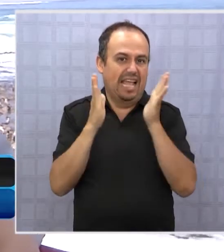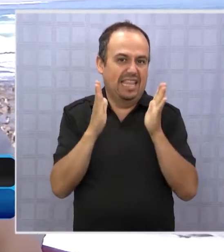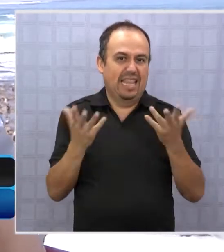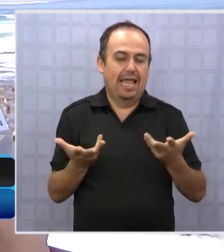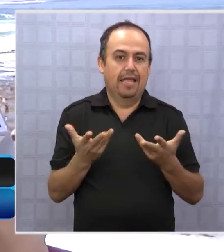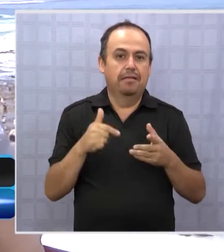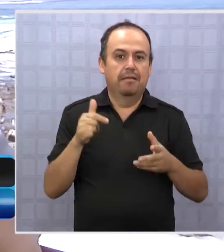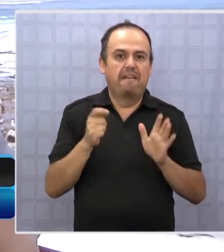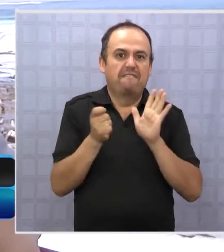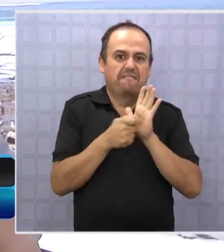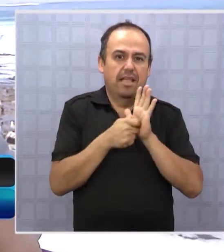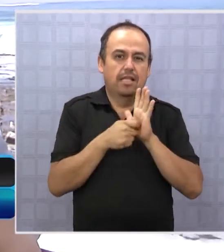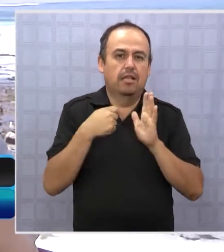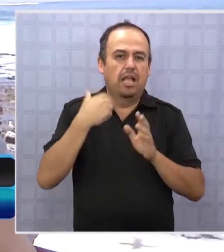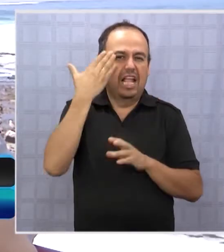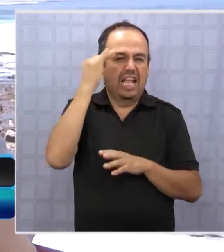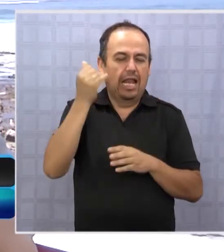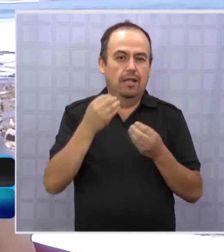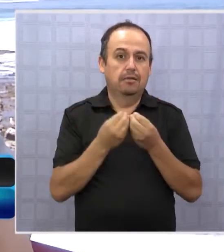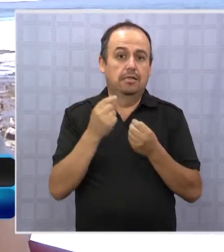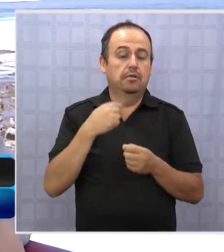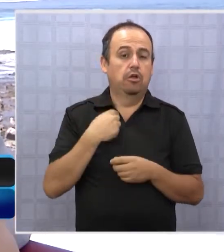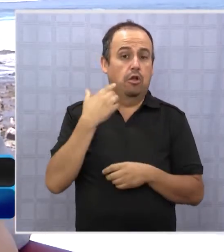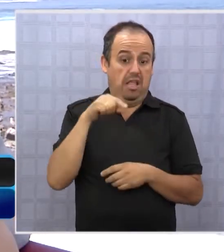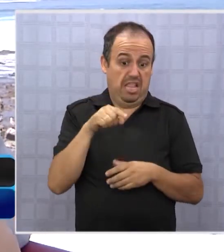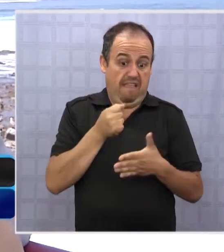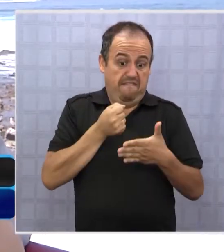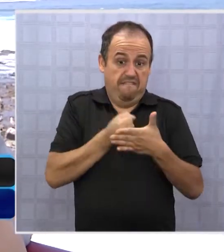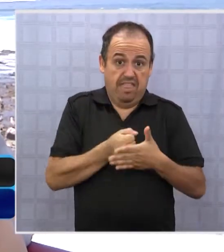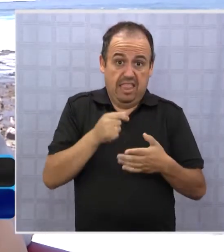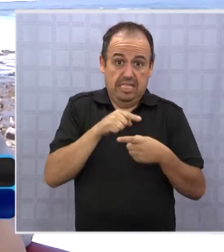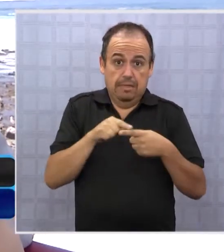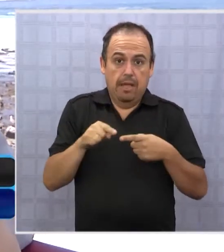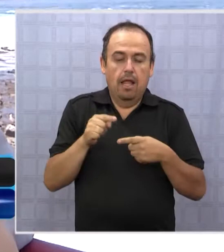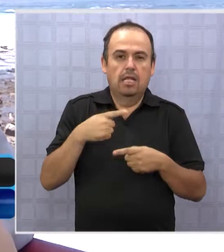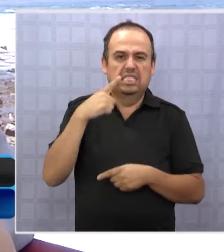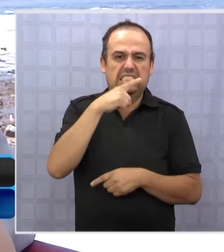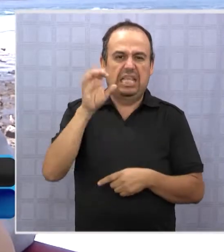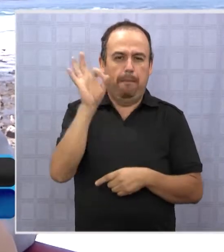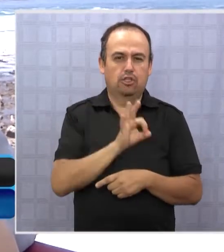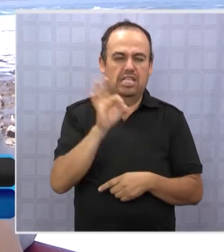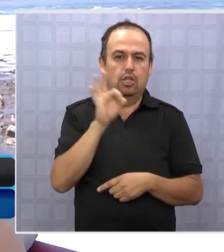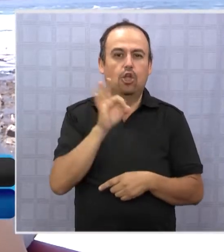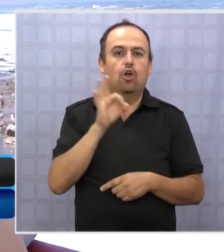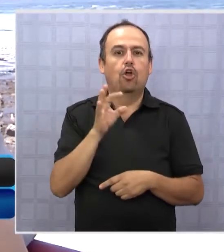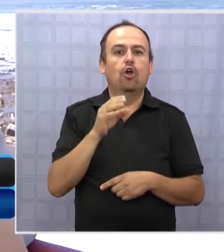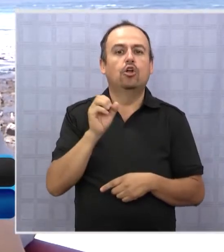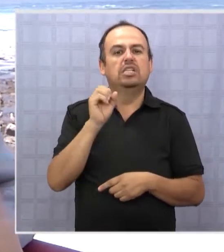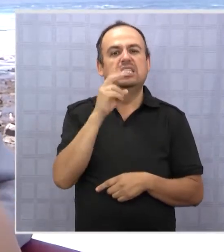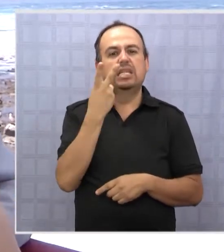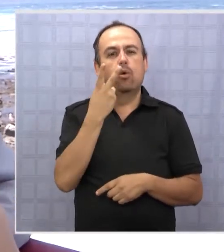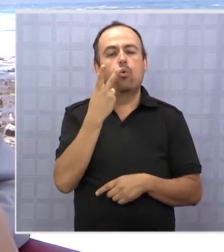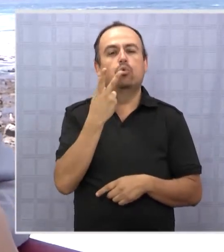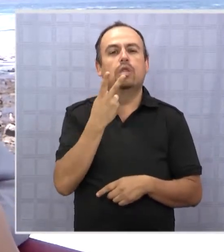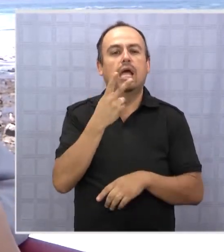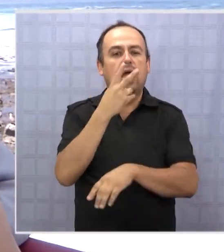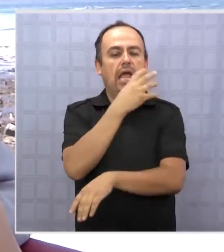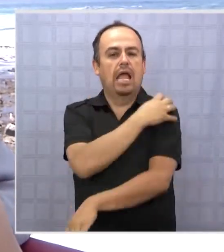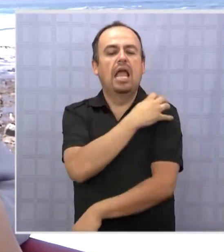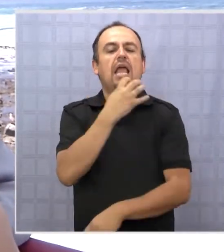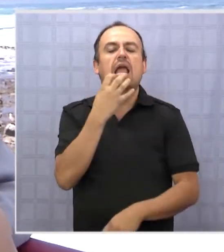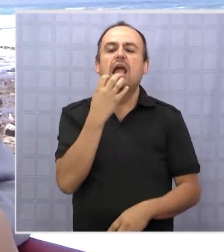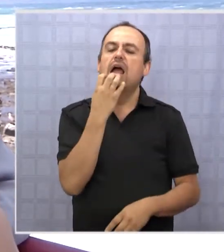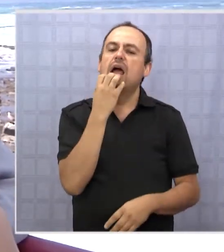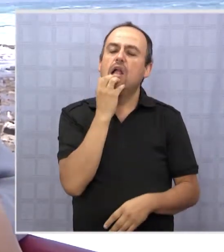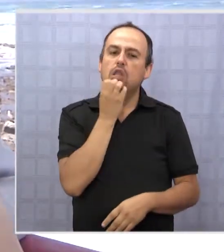estamos. Yo creo que el fin de semana vamos a estar en un 100%, tanto de pasajero nacional, de la segunda región Calama-Antofagasta